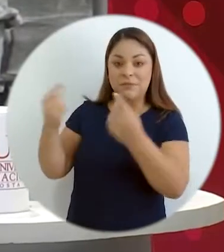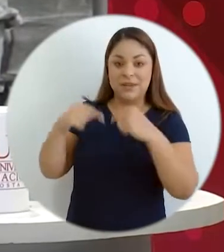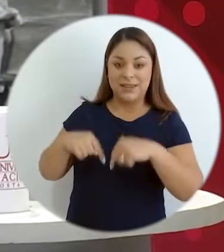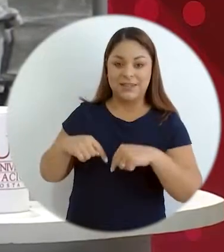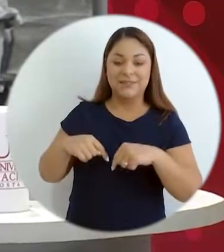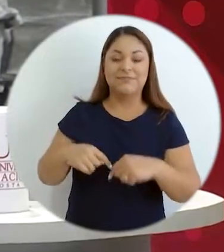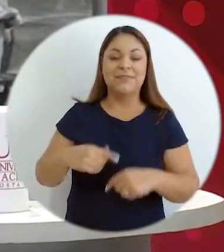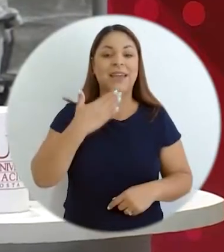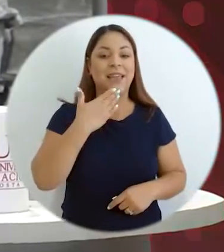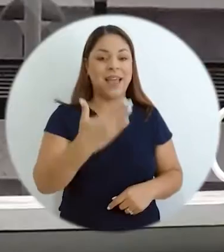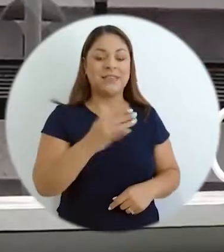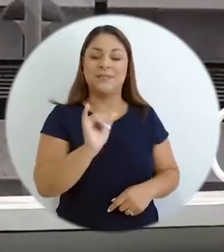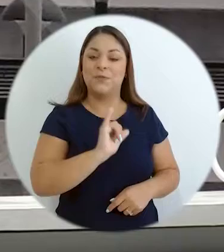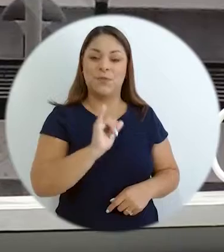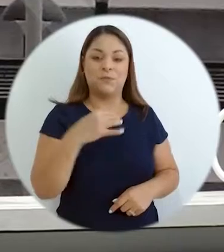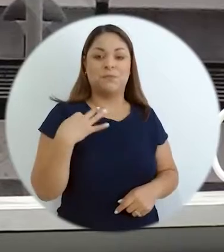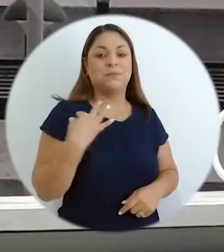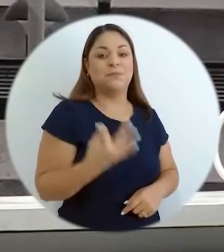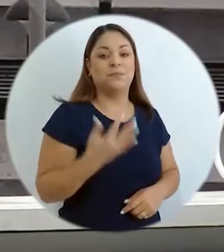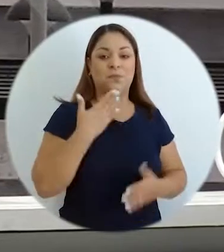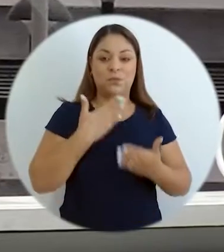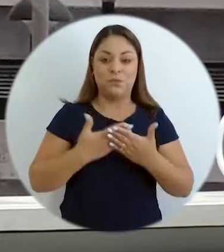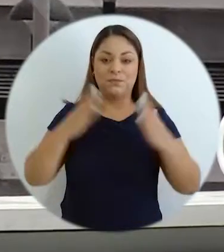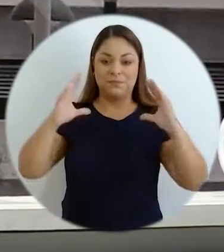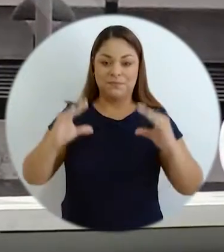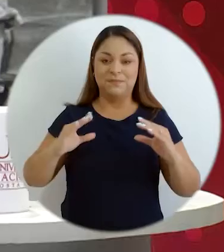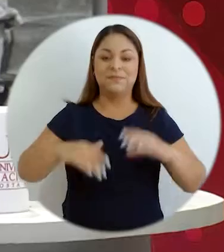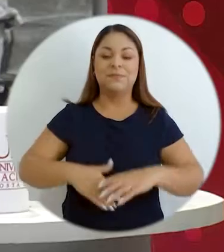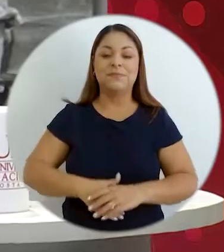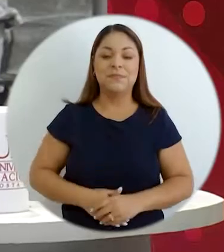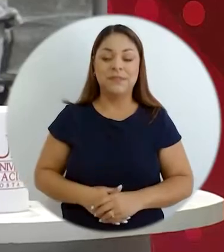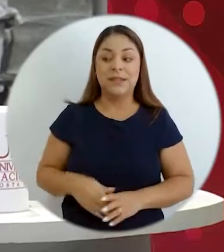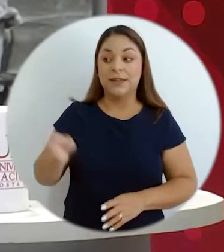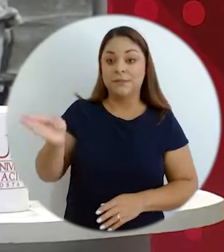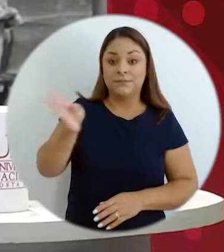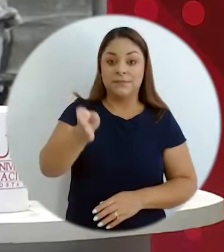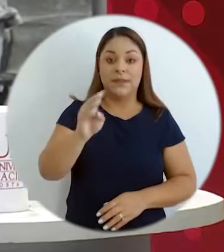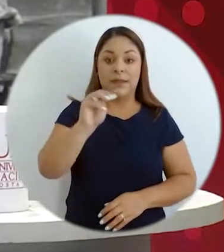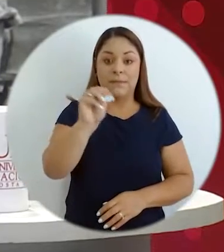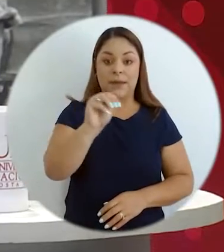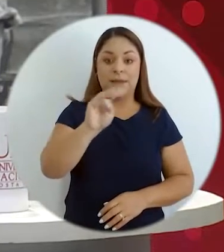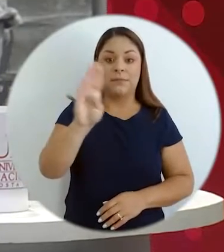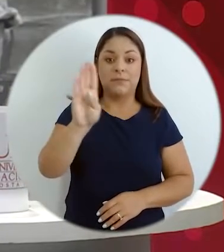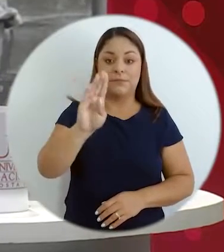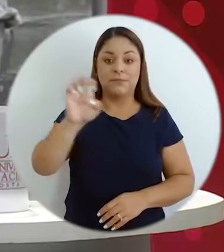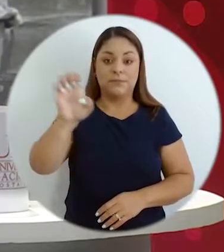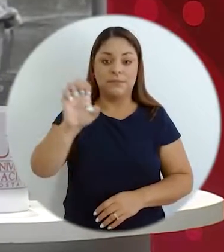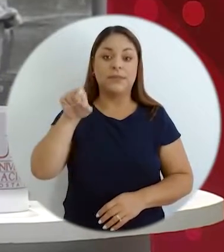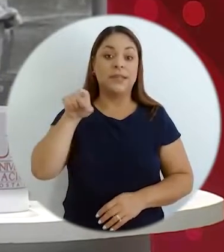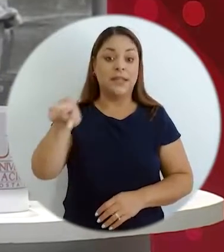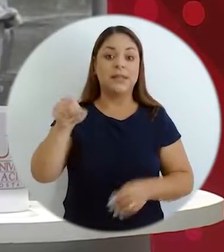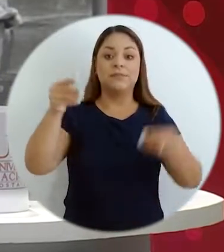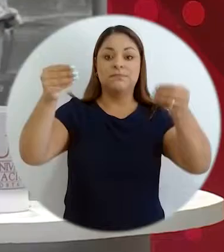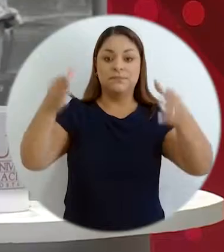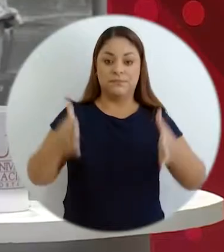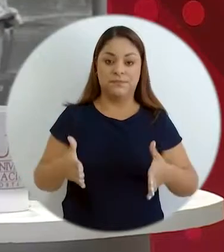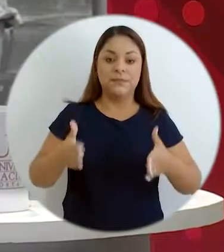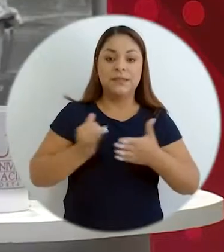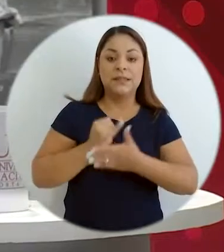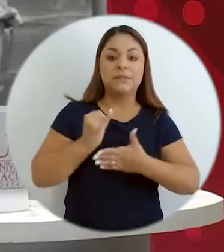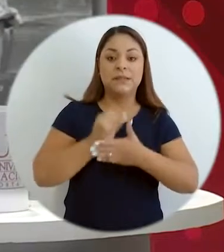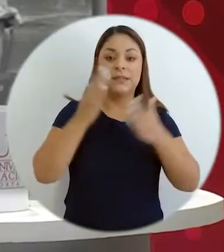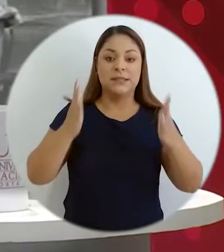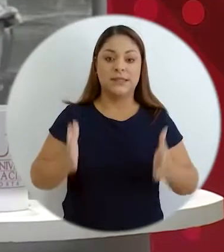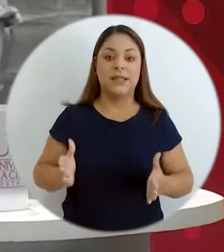estar una vez más en Una Mirada. Gracias igual por la invitación. Buenas tardes. También está con nosotros Melvin Bermúdez Elizondo, quien es académico e